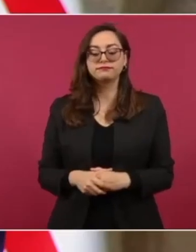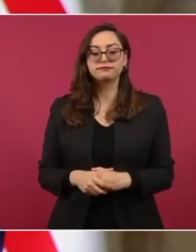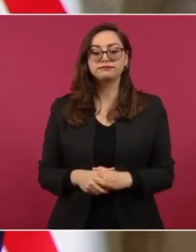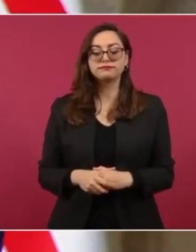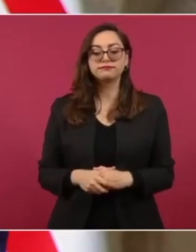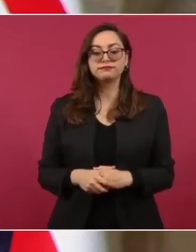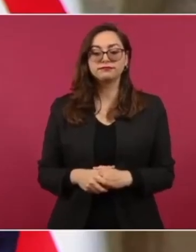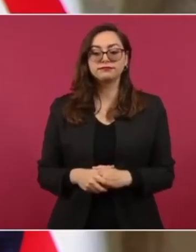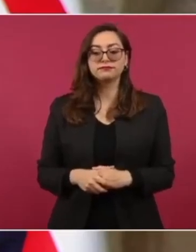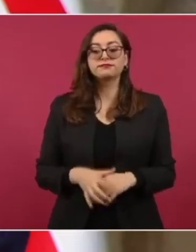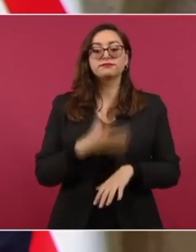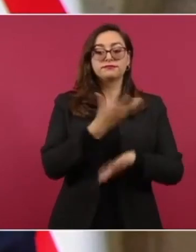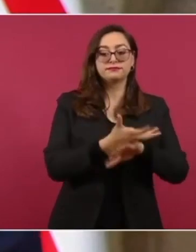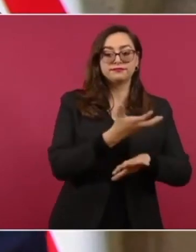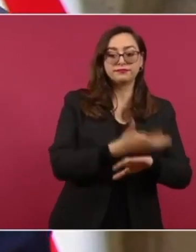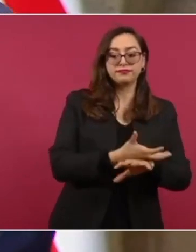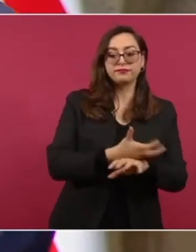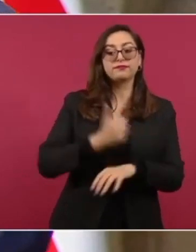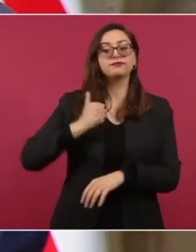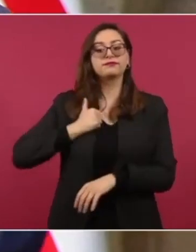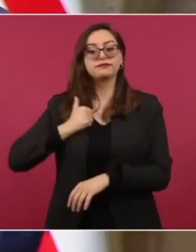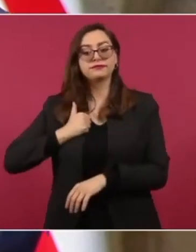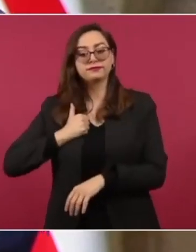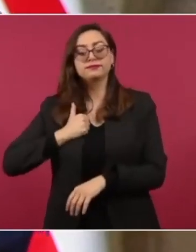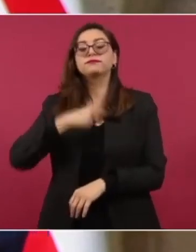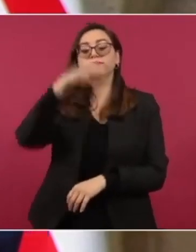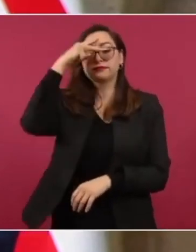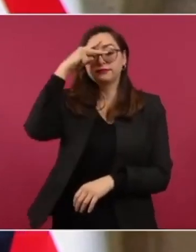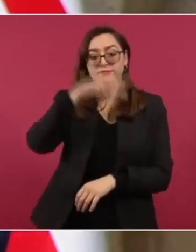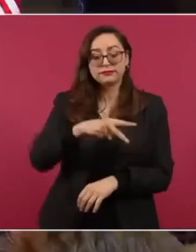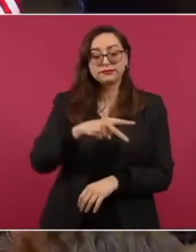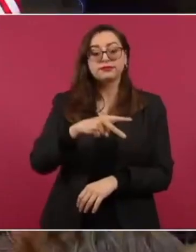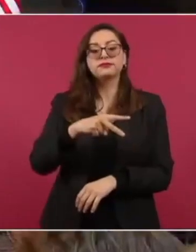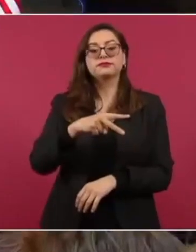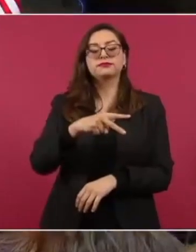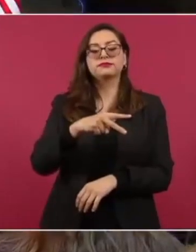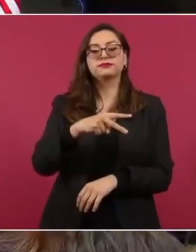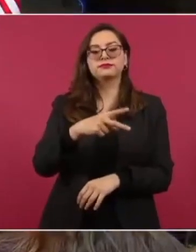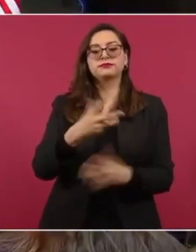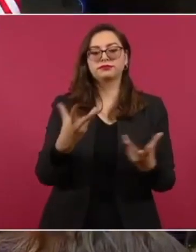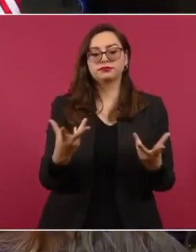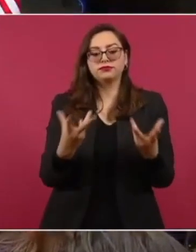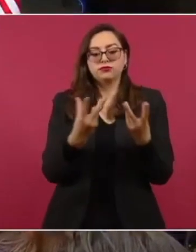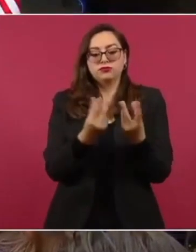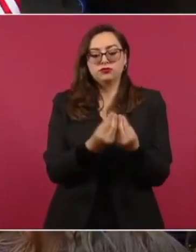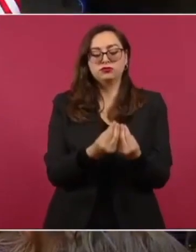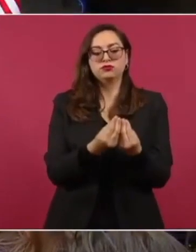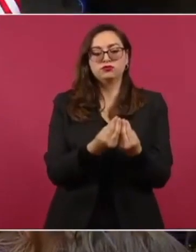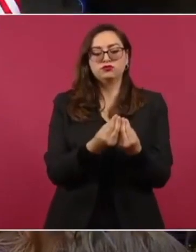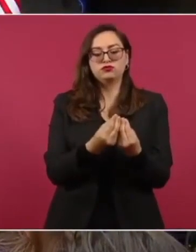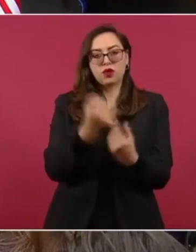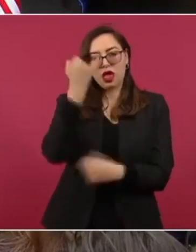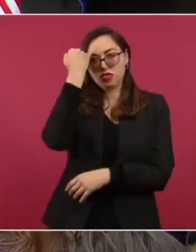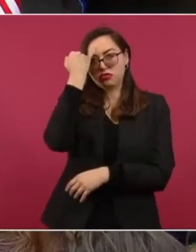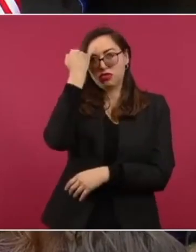Unidos, Canadá y México propondrán cada uno